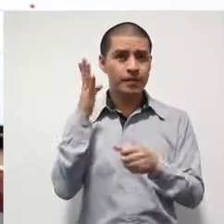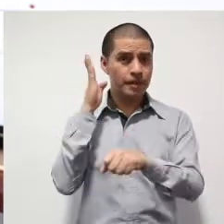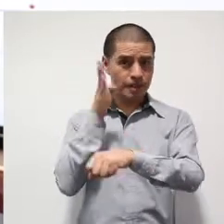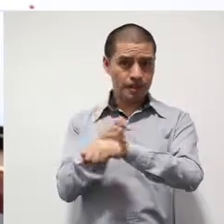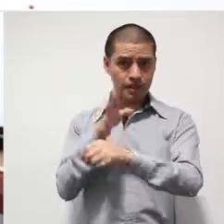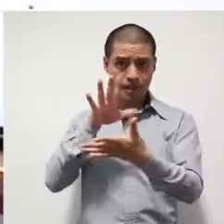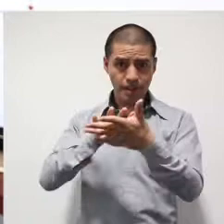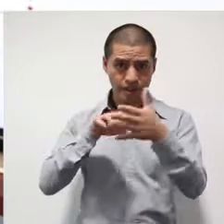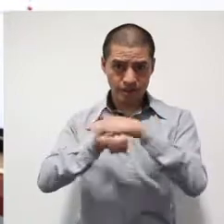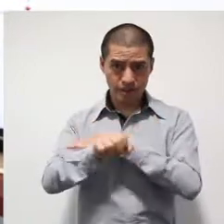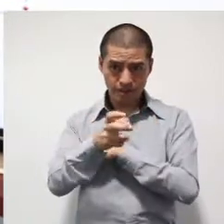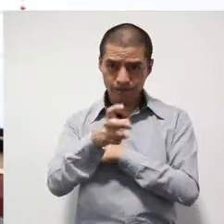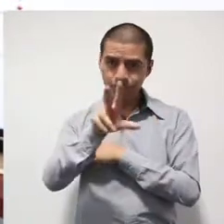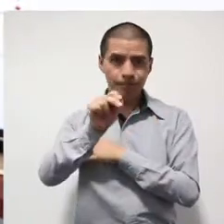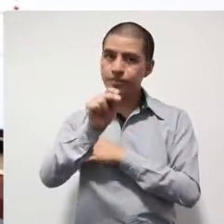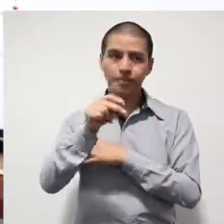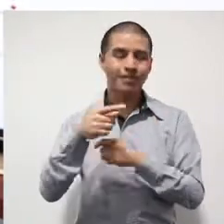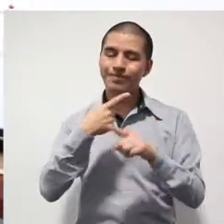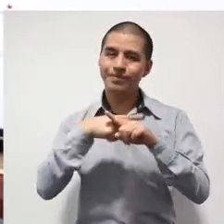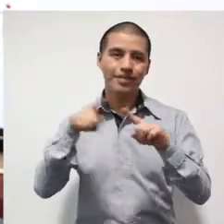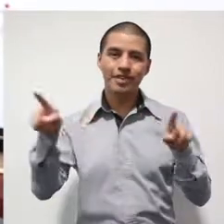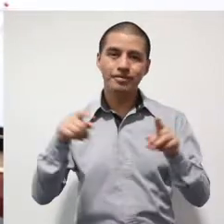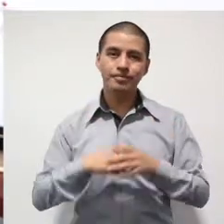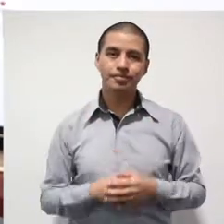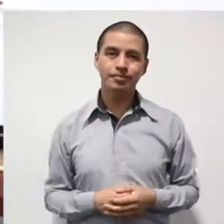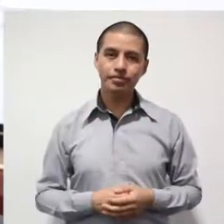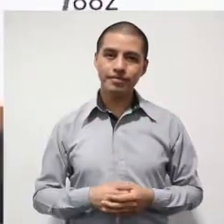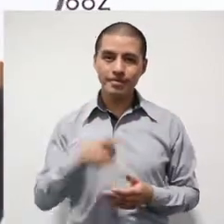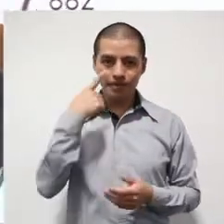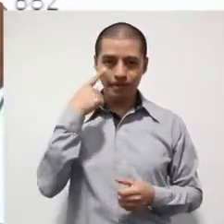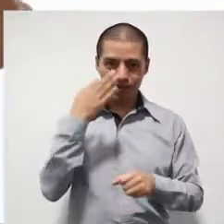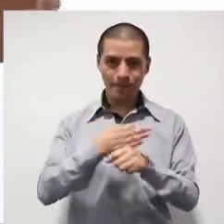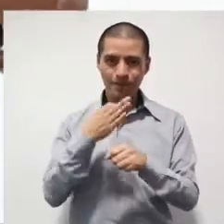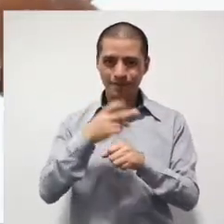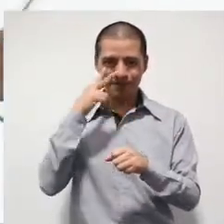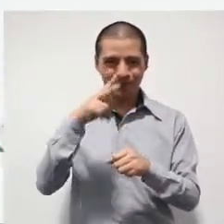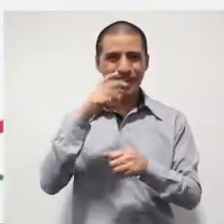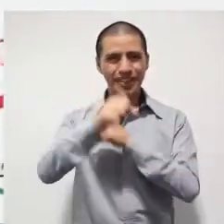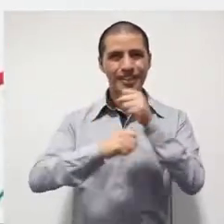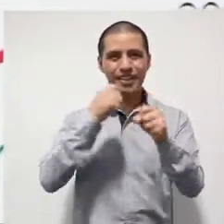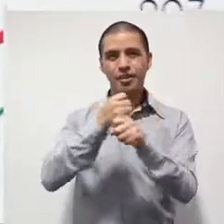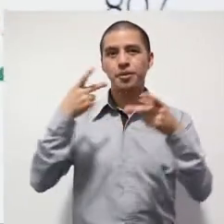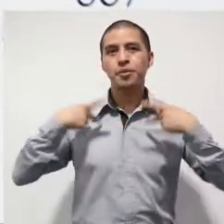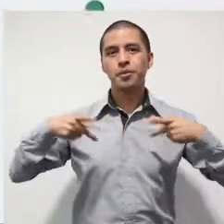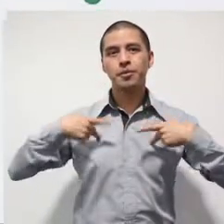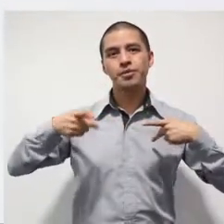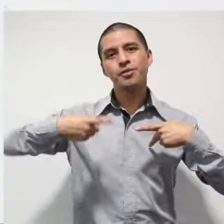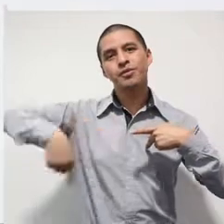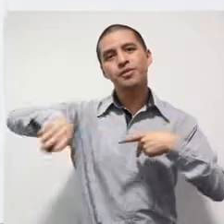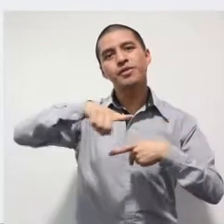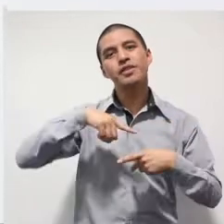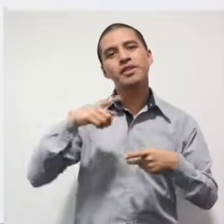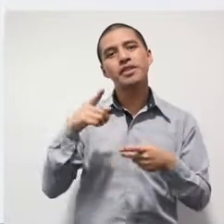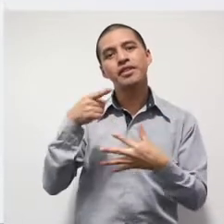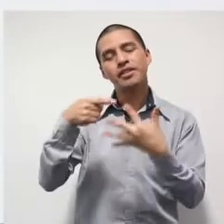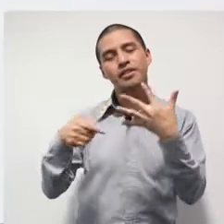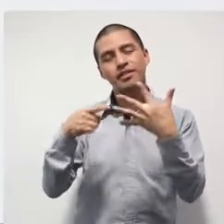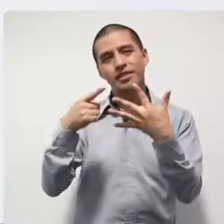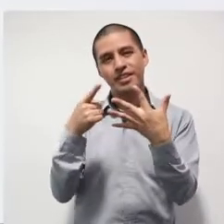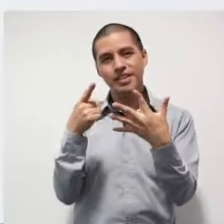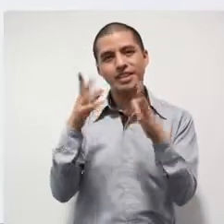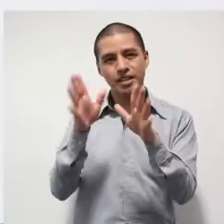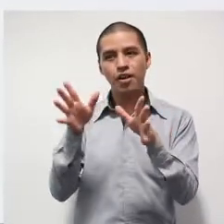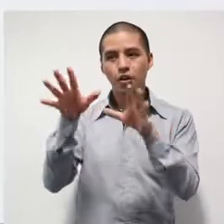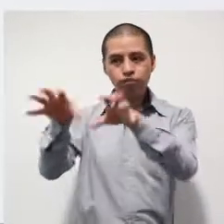con prisión preventiva. Todo por el contrario. Aquí está el promedio anual de personas puestas a disposición